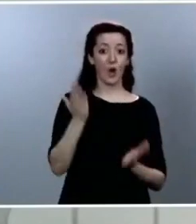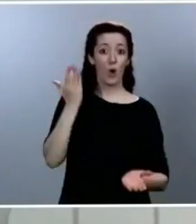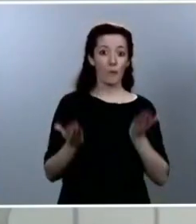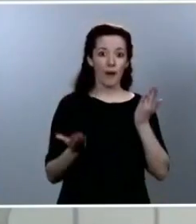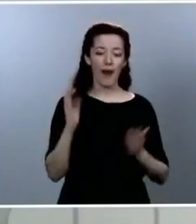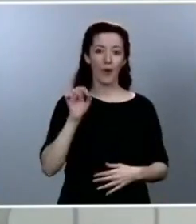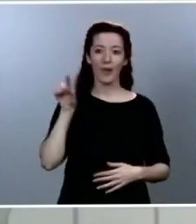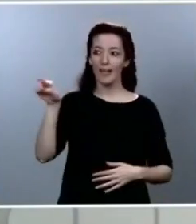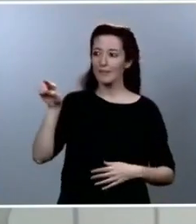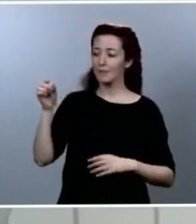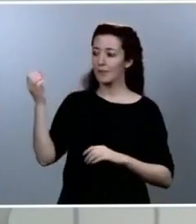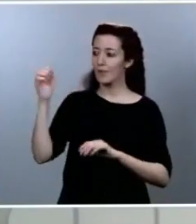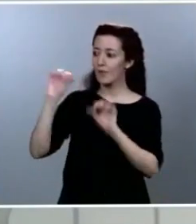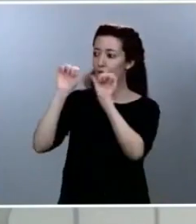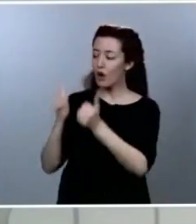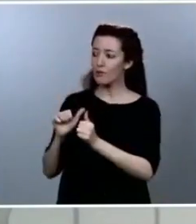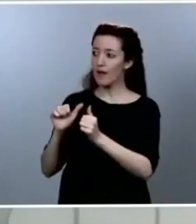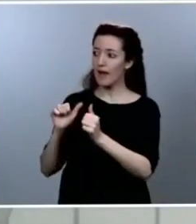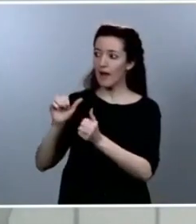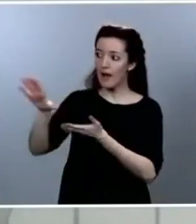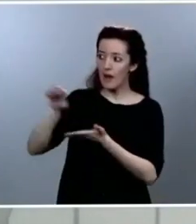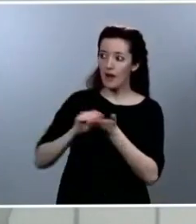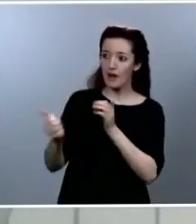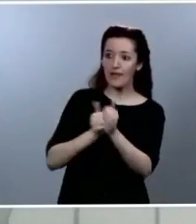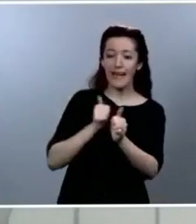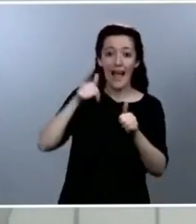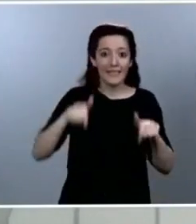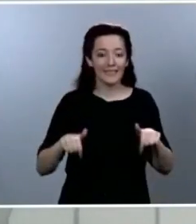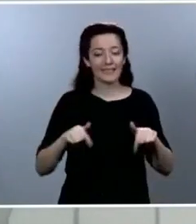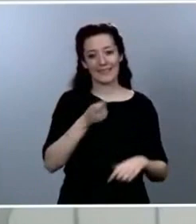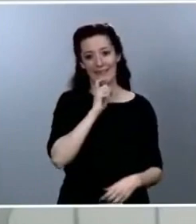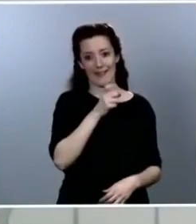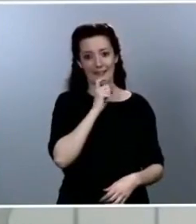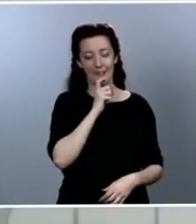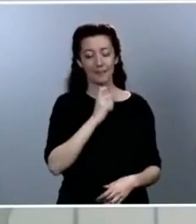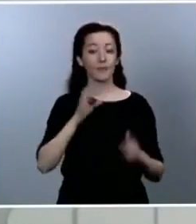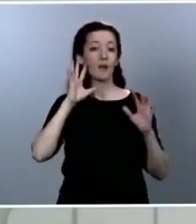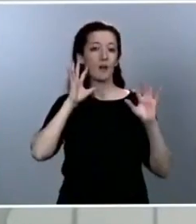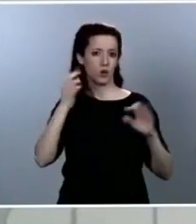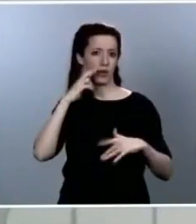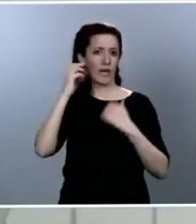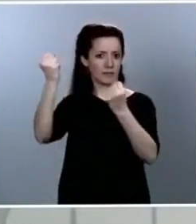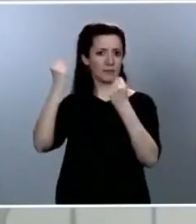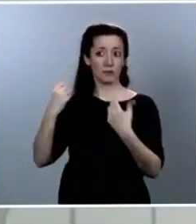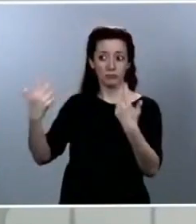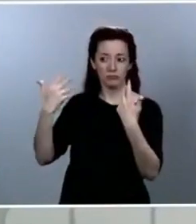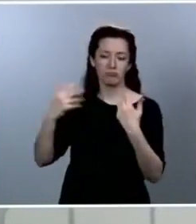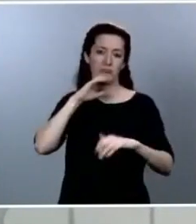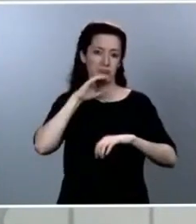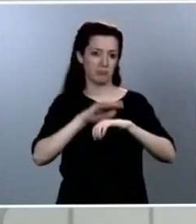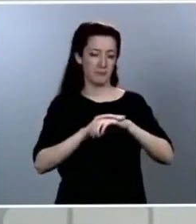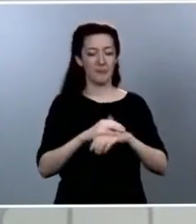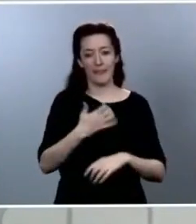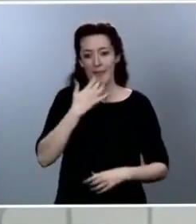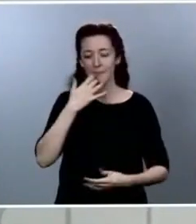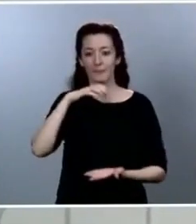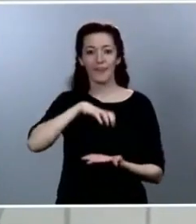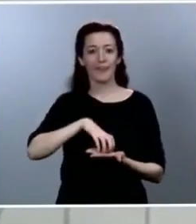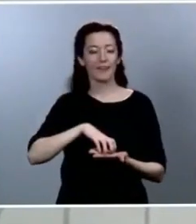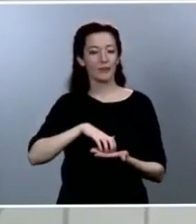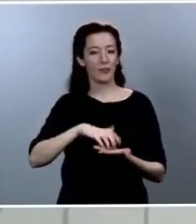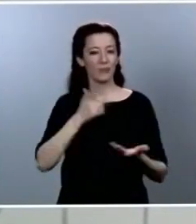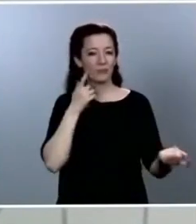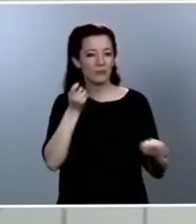nos guiaremos por las recomendaciones de los expertos, comenzando por el Centro de Coordinación de Alertas y Emergencias Sanitarias, a las cuales quiero